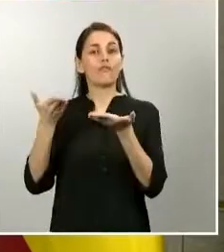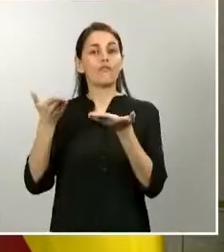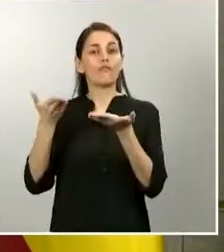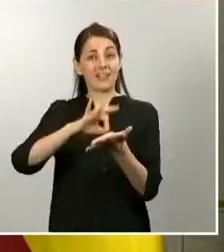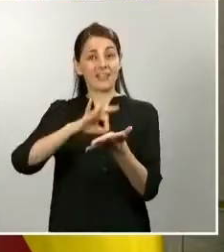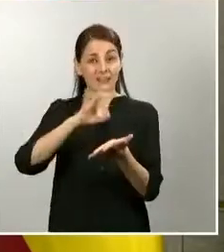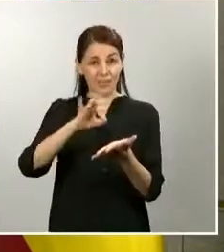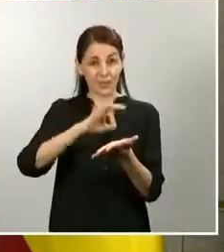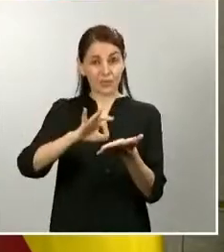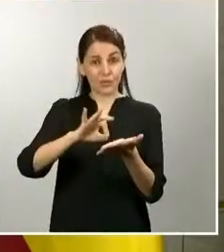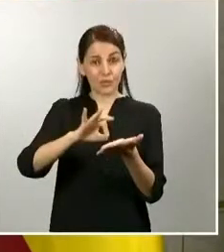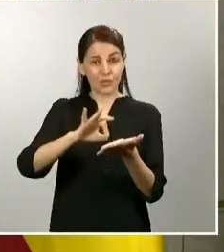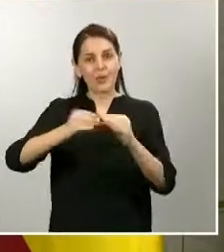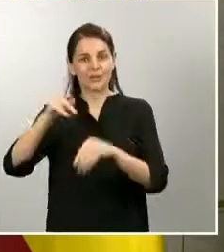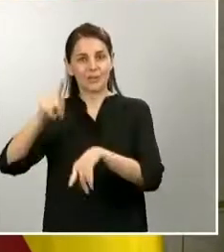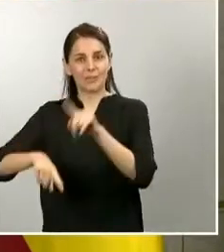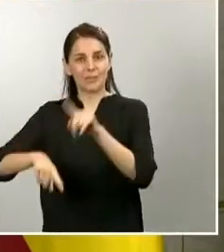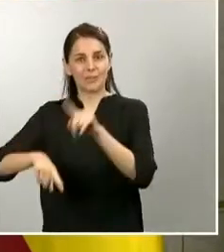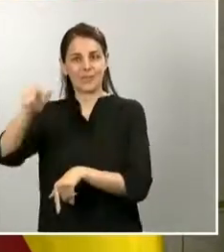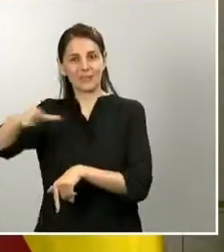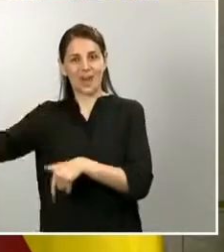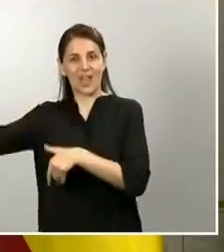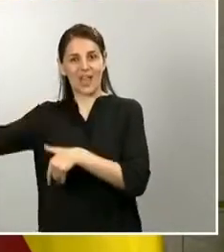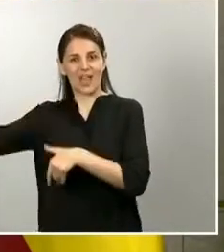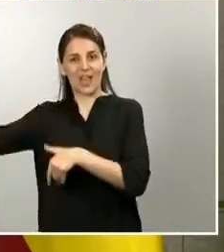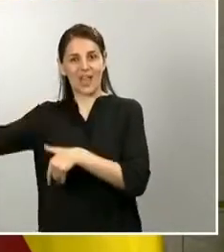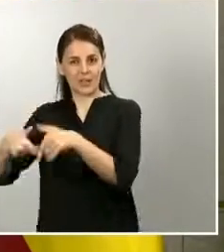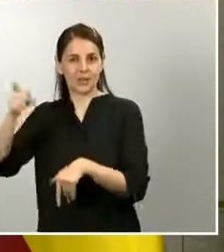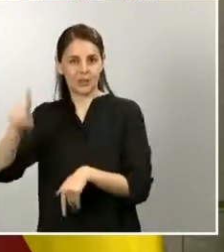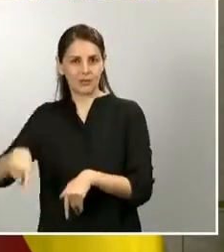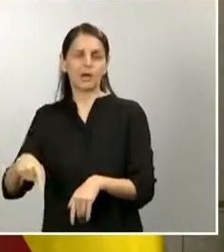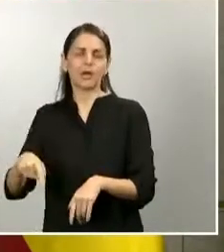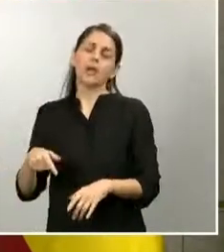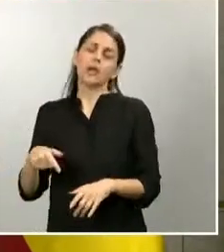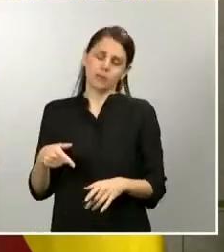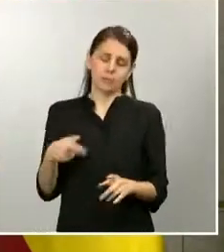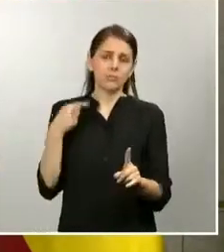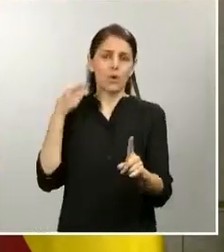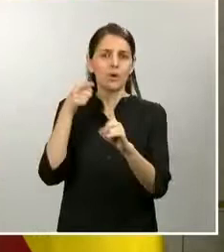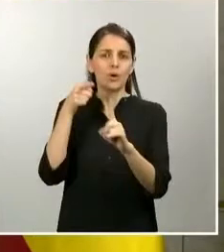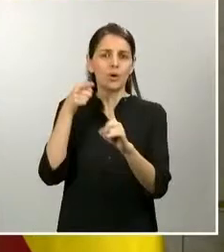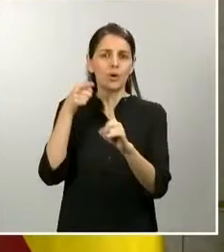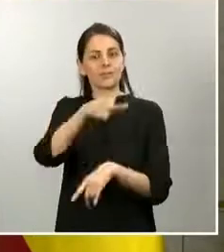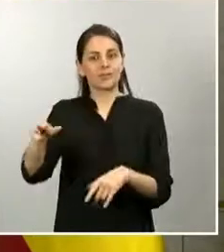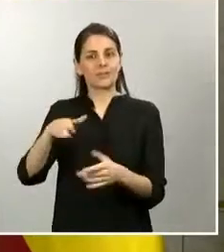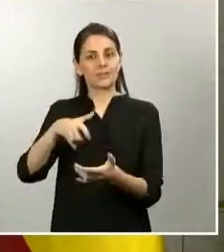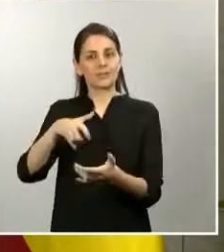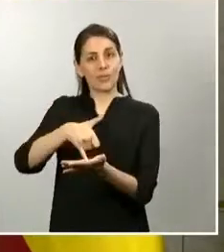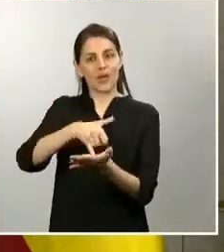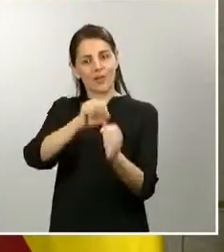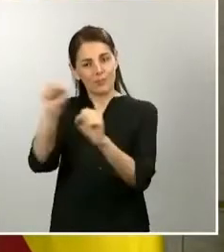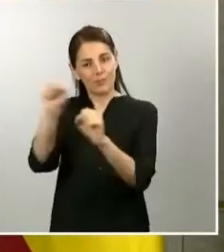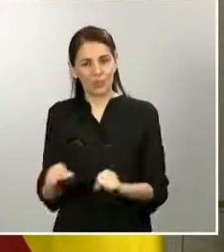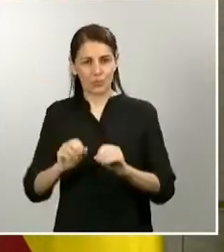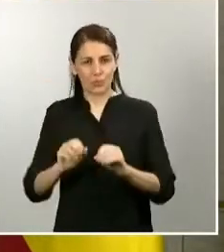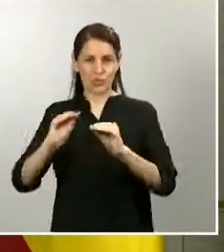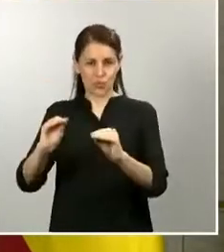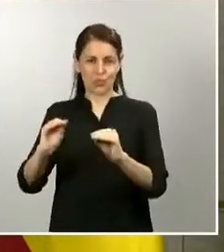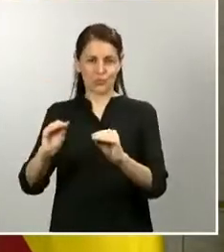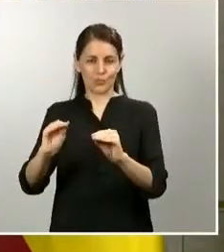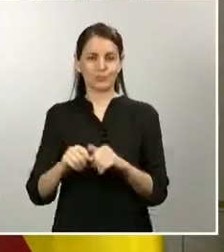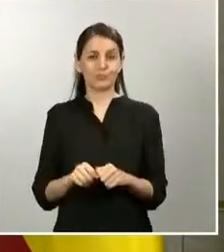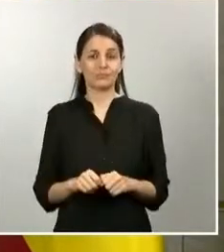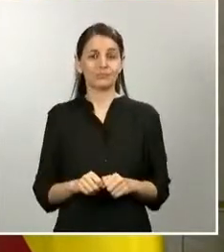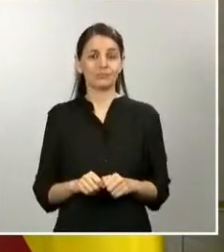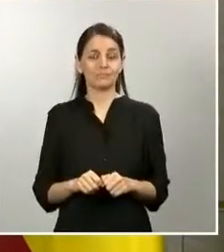personas y para la protección de los más vulnerables e indicar también que ya estamos trabajando en las nuevas